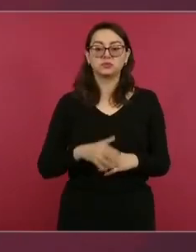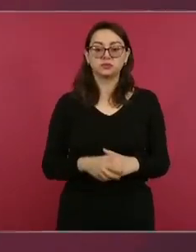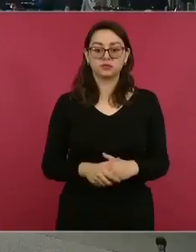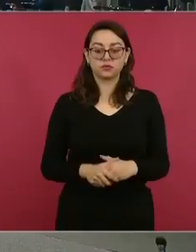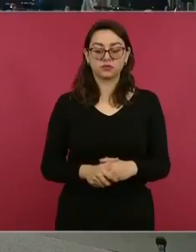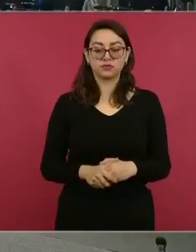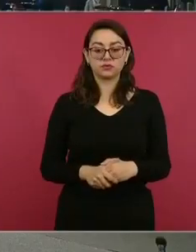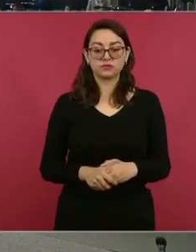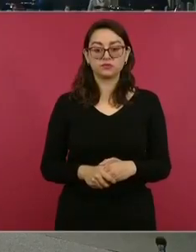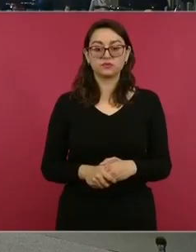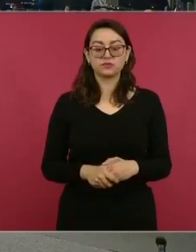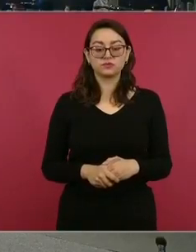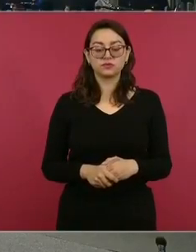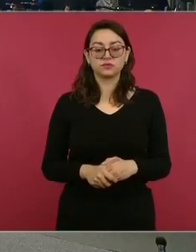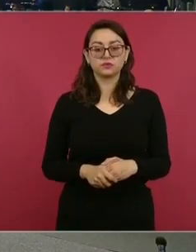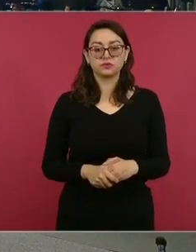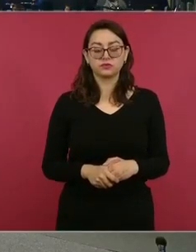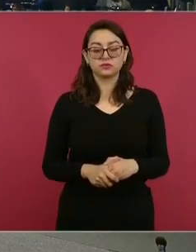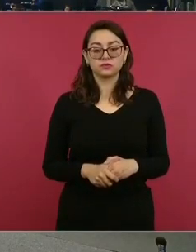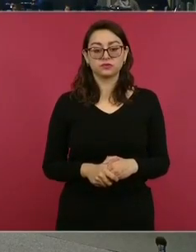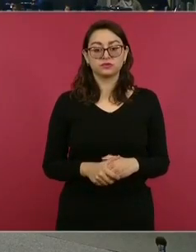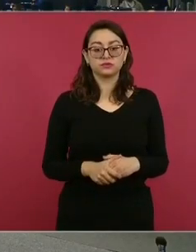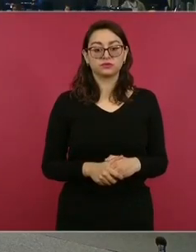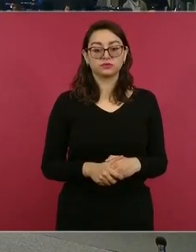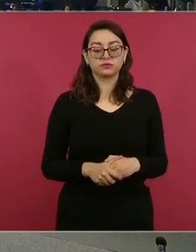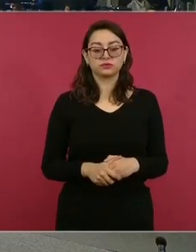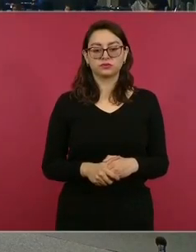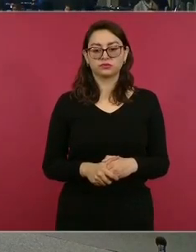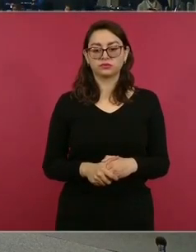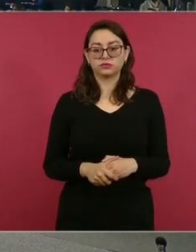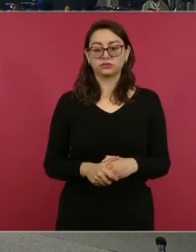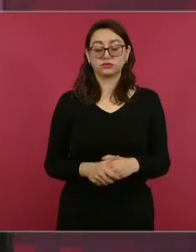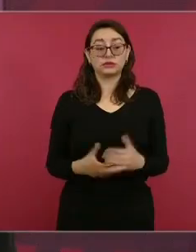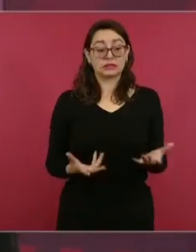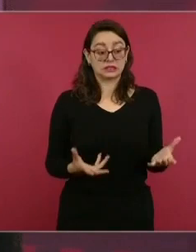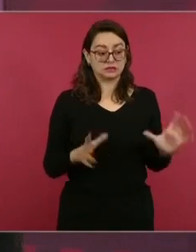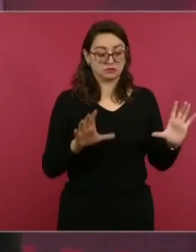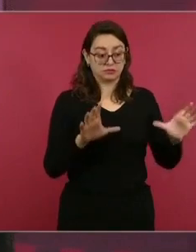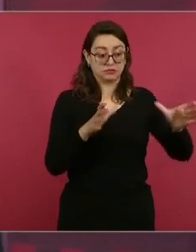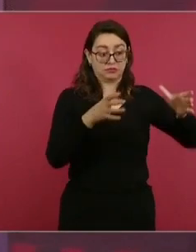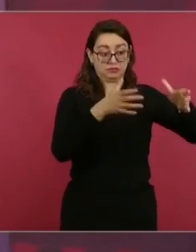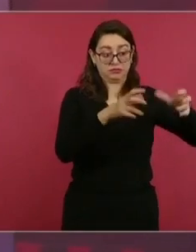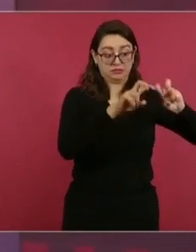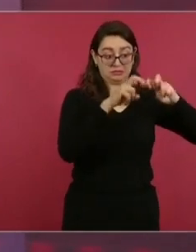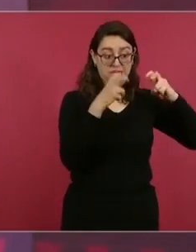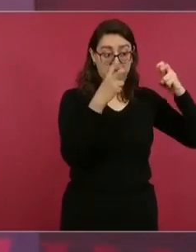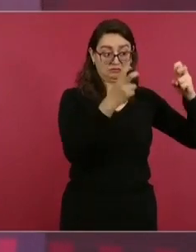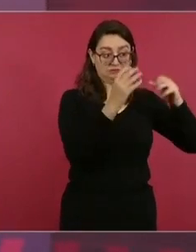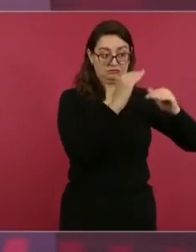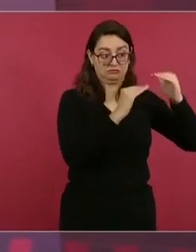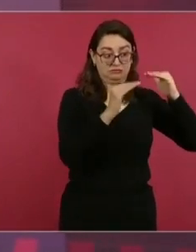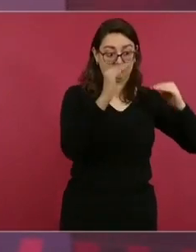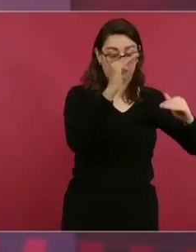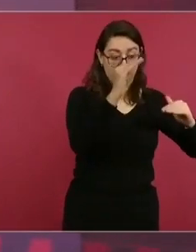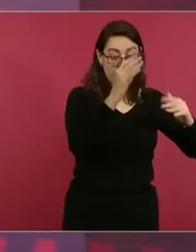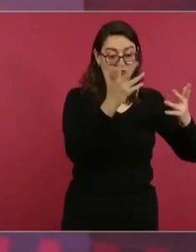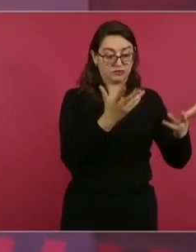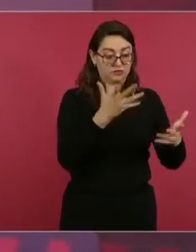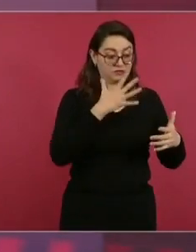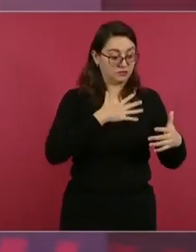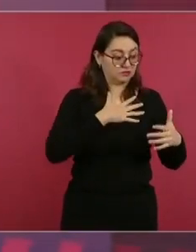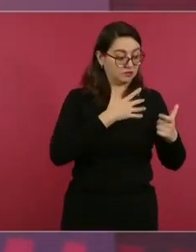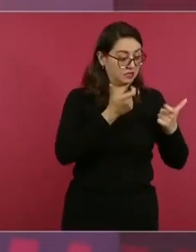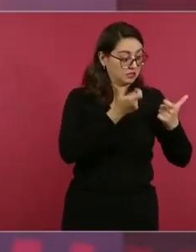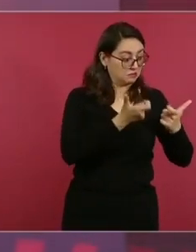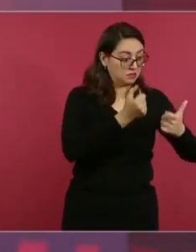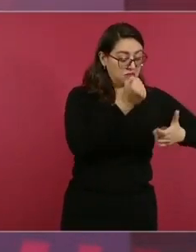trabajador que va a recibir menos de su salario o se les van a quitar